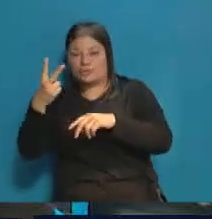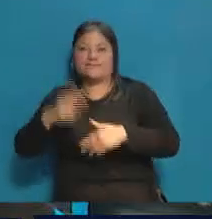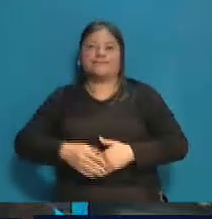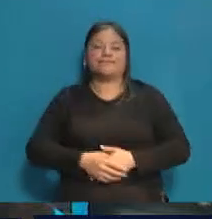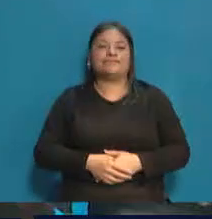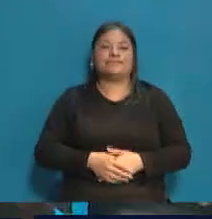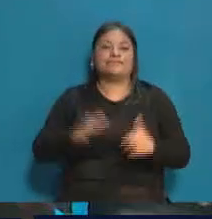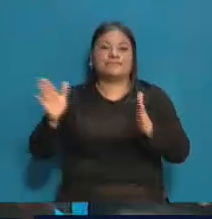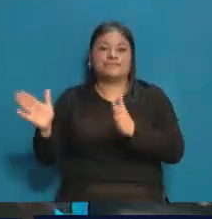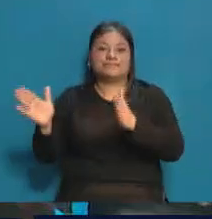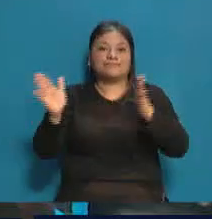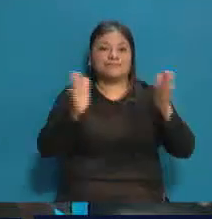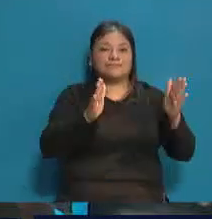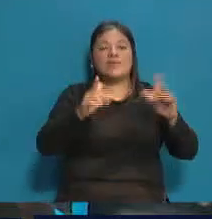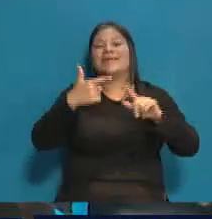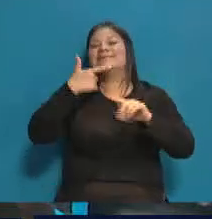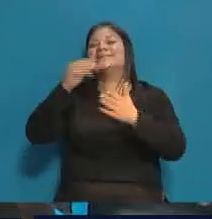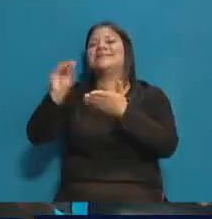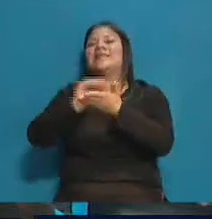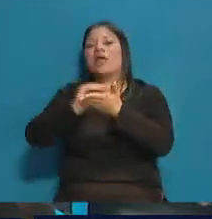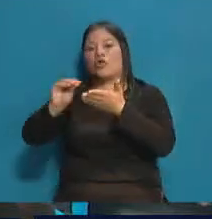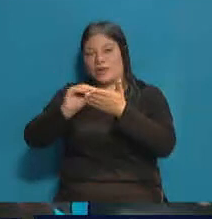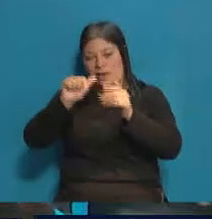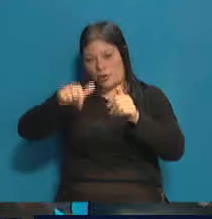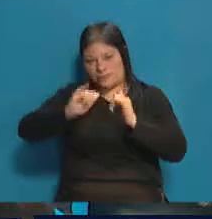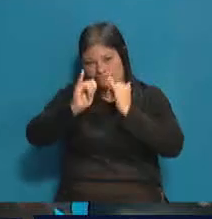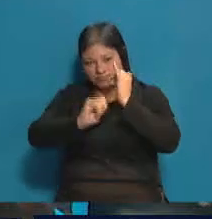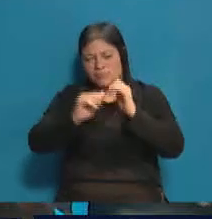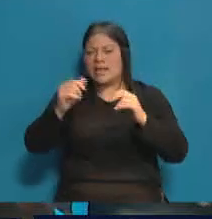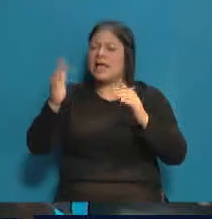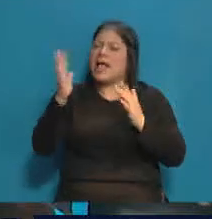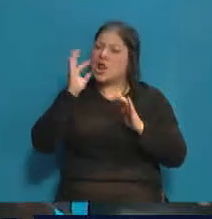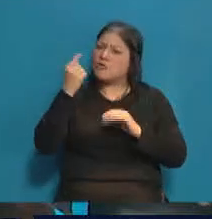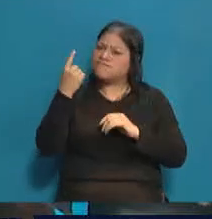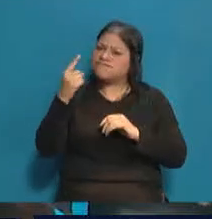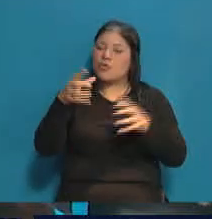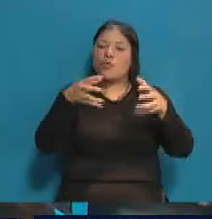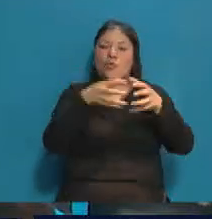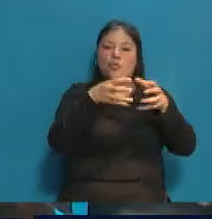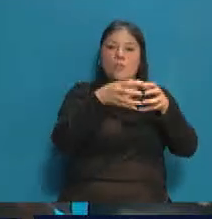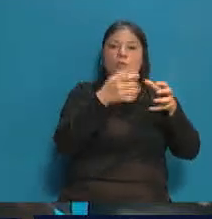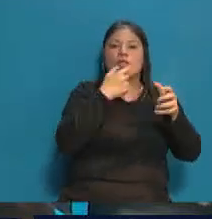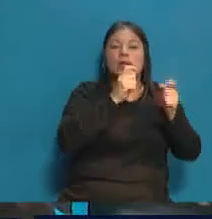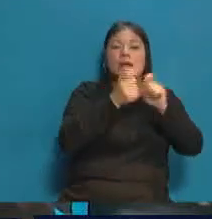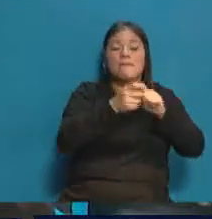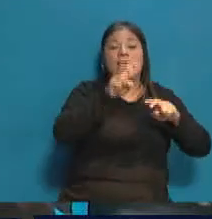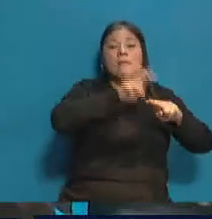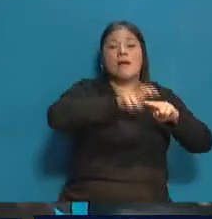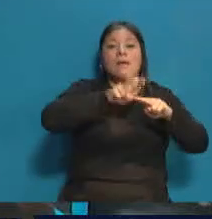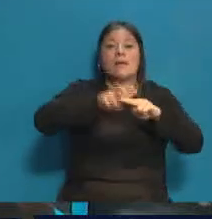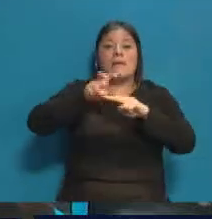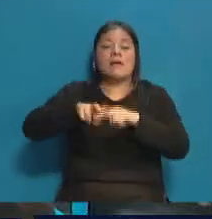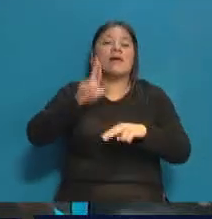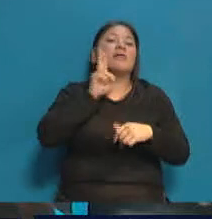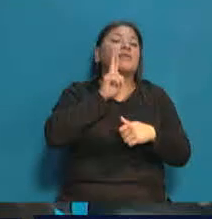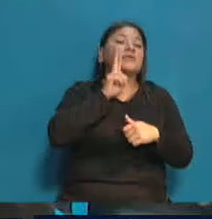de diputados. Y vamos a la última, el Senado. Acá hay una historia muy particular. Cambia Mendoza, se queda con 19 bancas. El